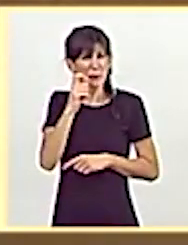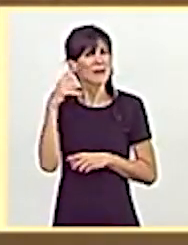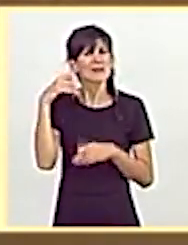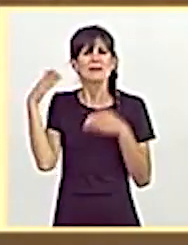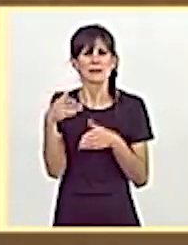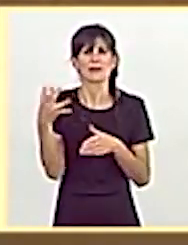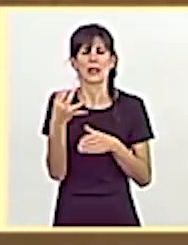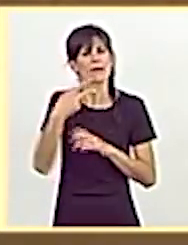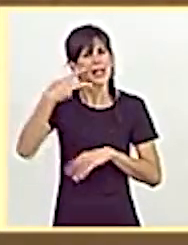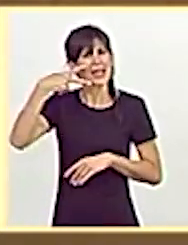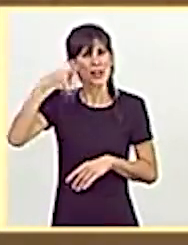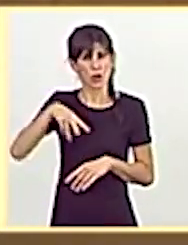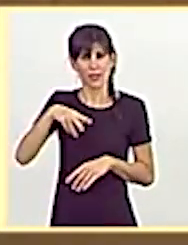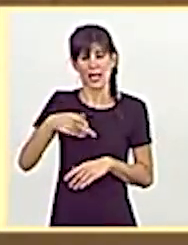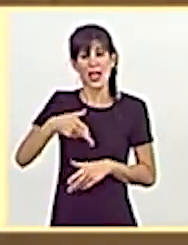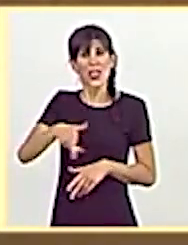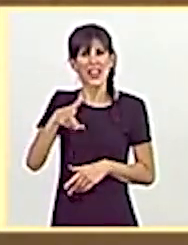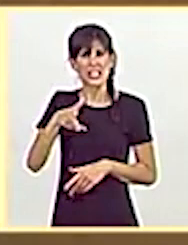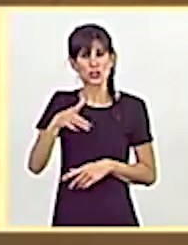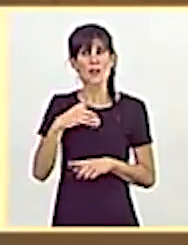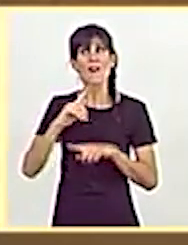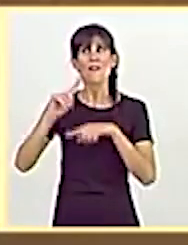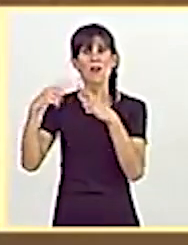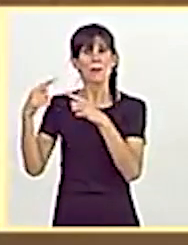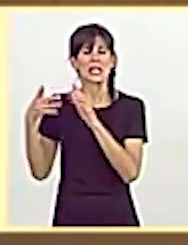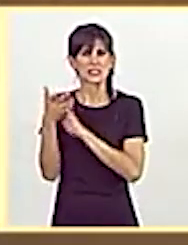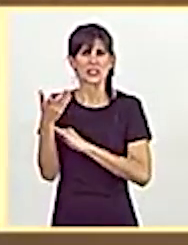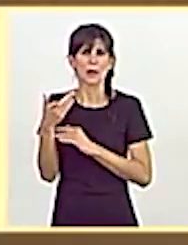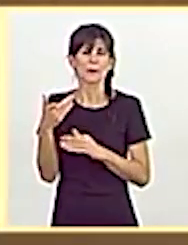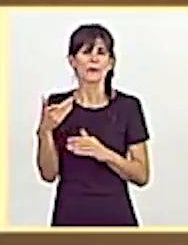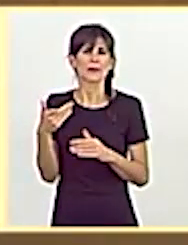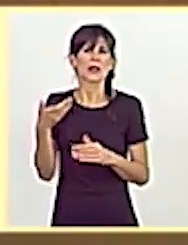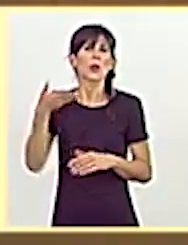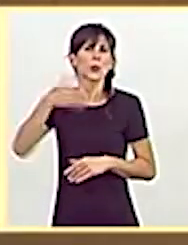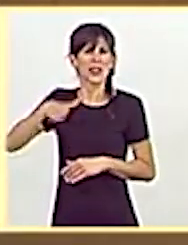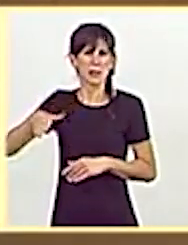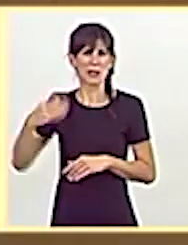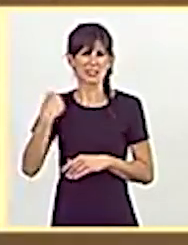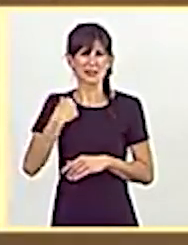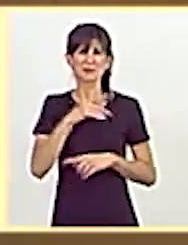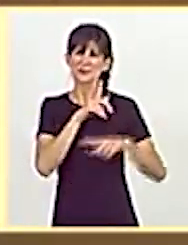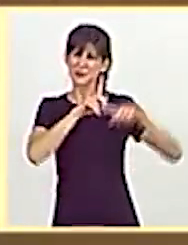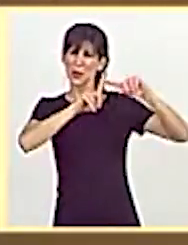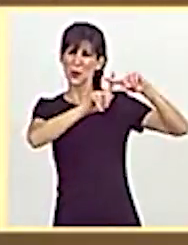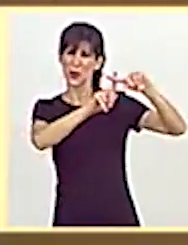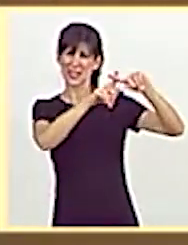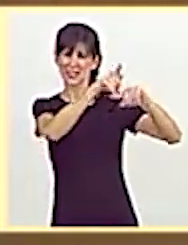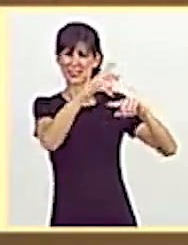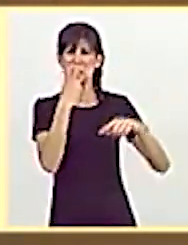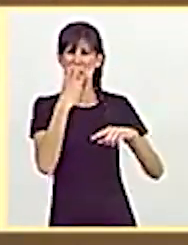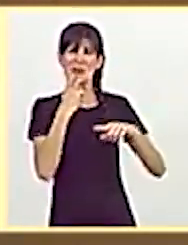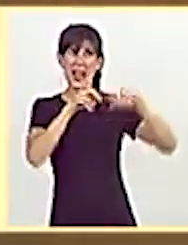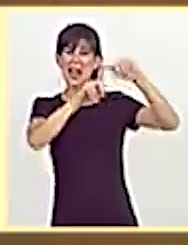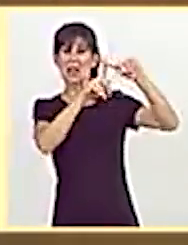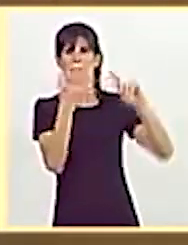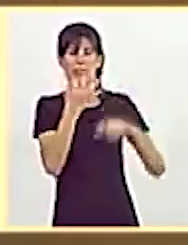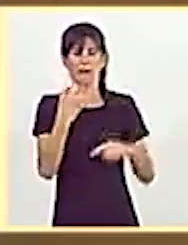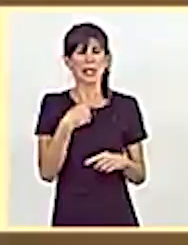reconocer el derecho a las familias que tienen víctimas en el Valle de los Caídos a recuperar a sus familiares.